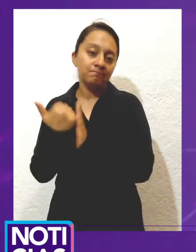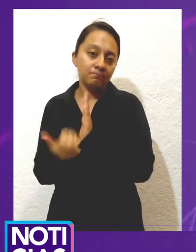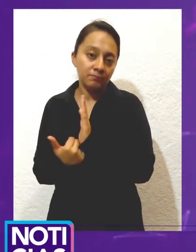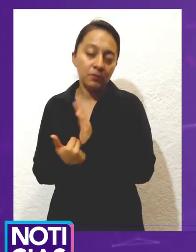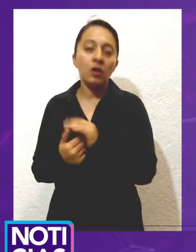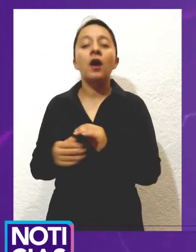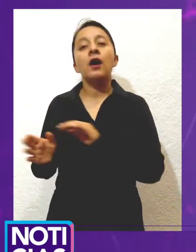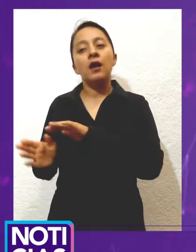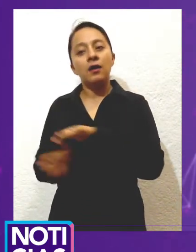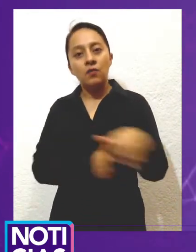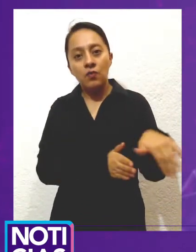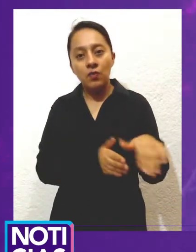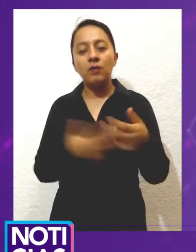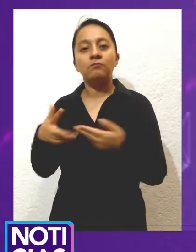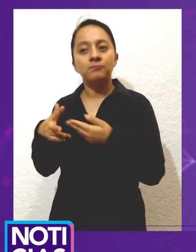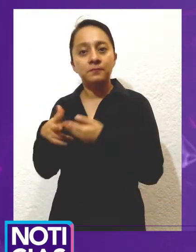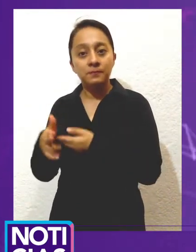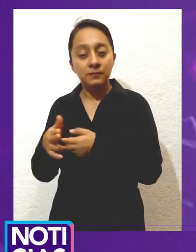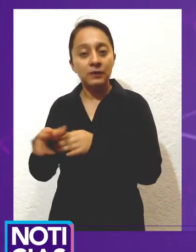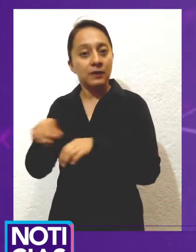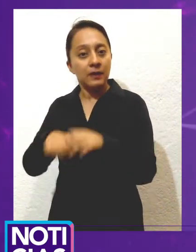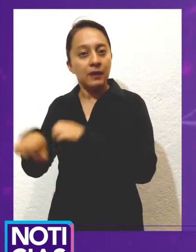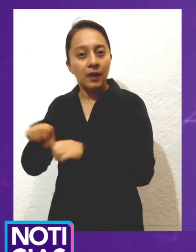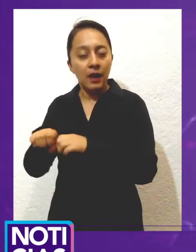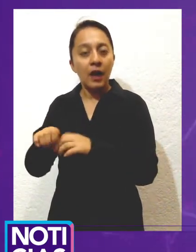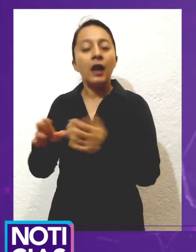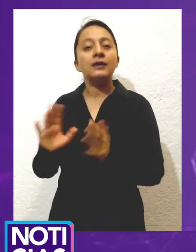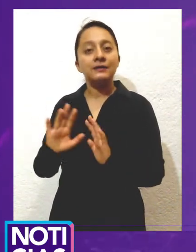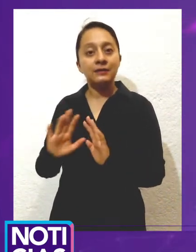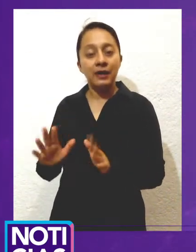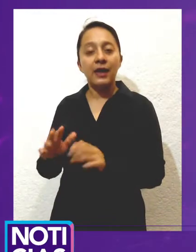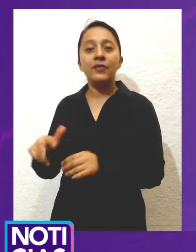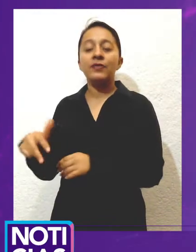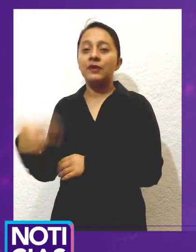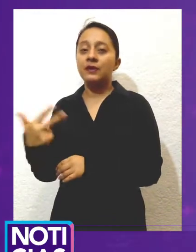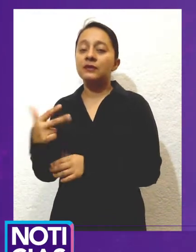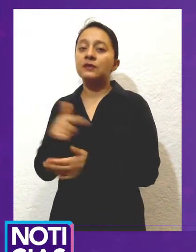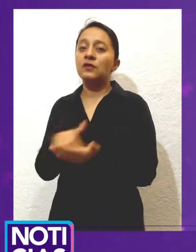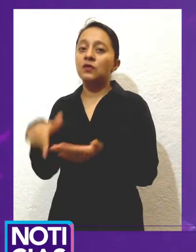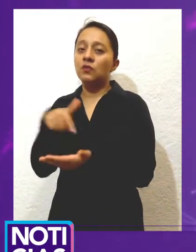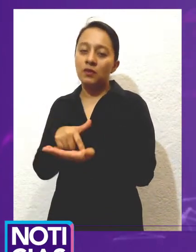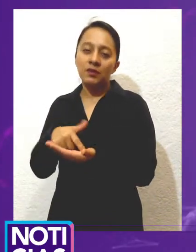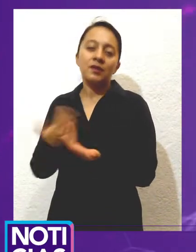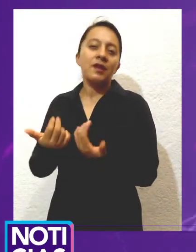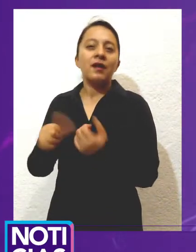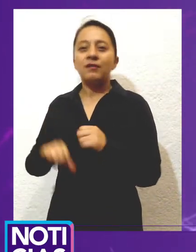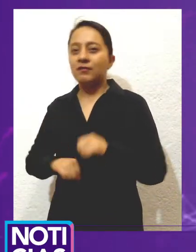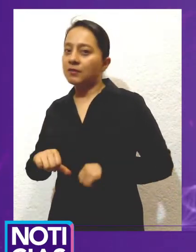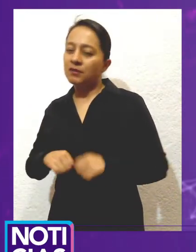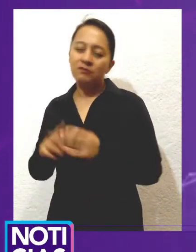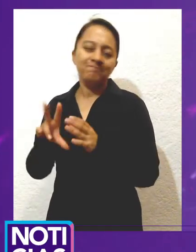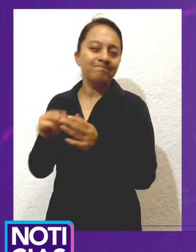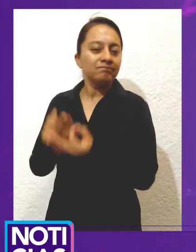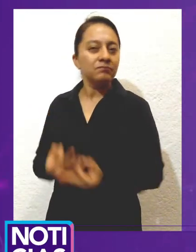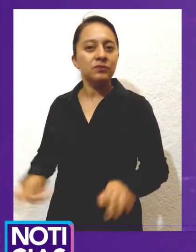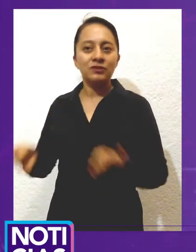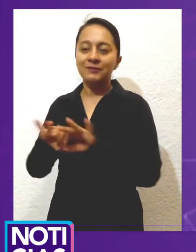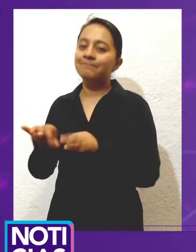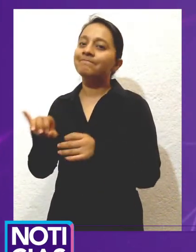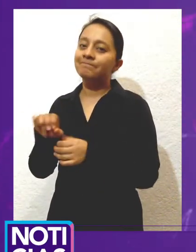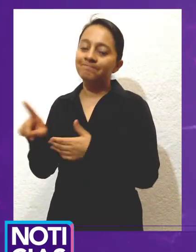a 13 lugares dedicados a producciones no esenciales. En la Procuraduría de la Defensa del Trabajo se han recibido 1